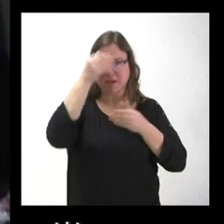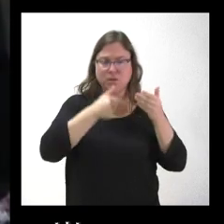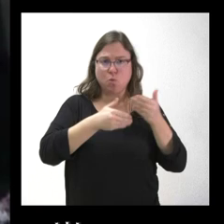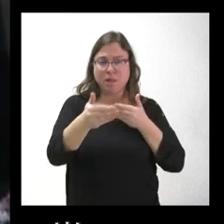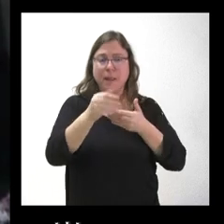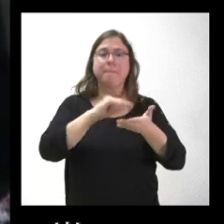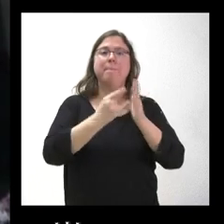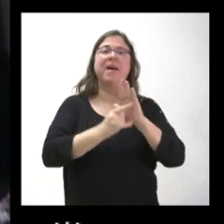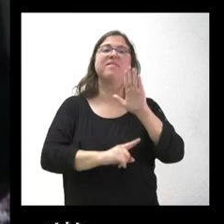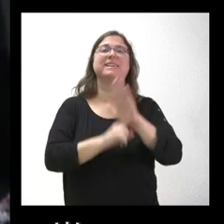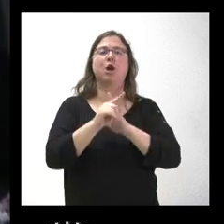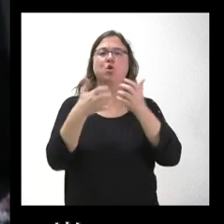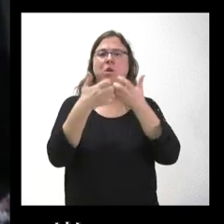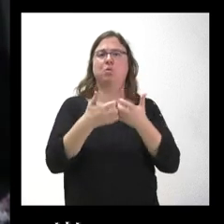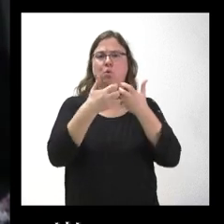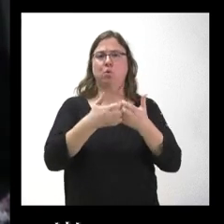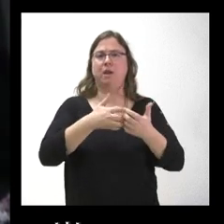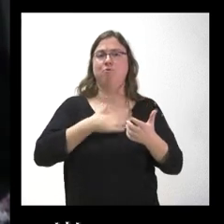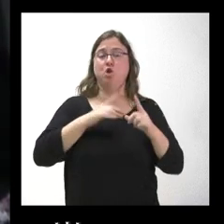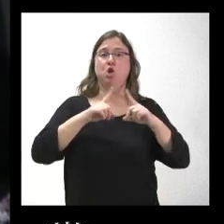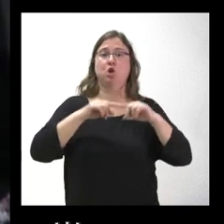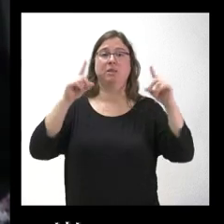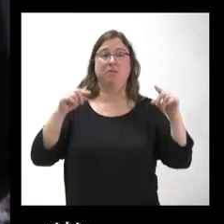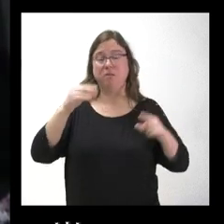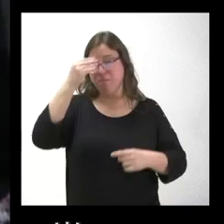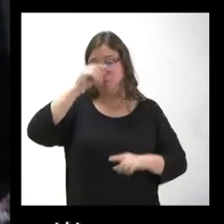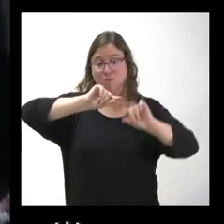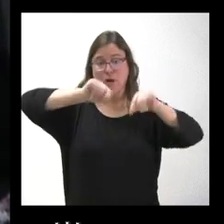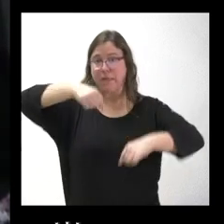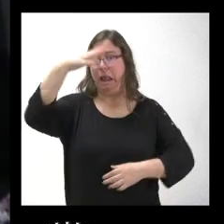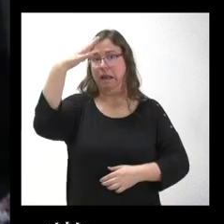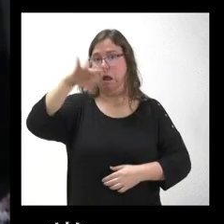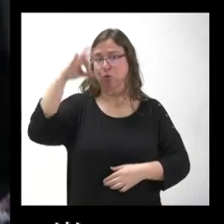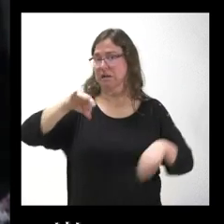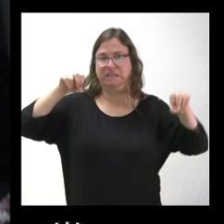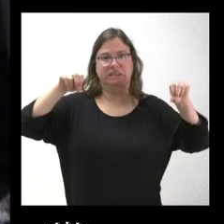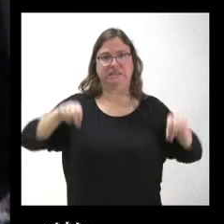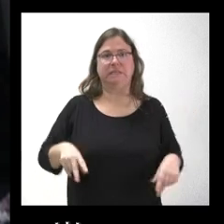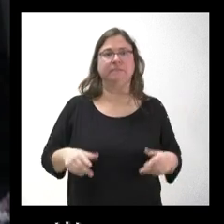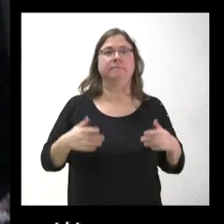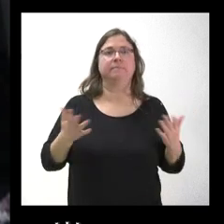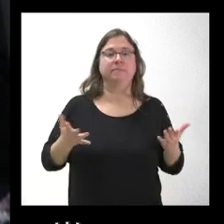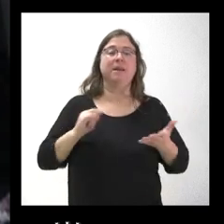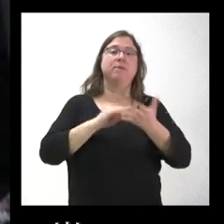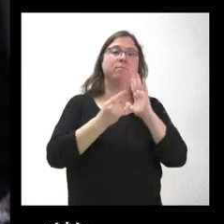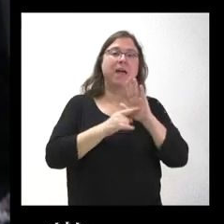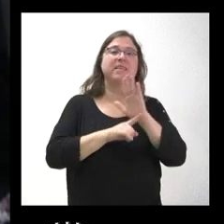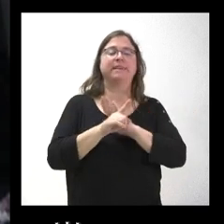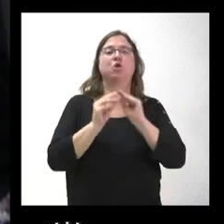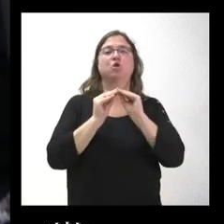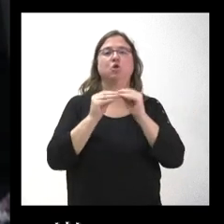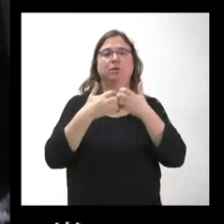plan de desarrollo industrial teniendo en cuenta que somos la única provincia de la comunidad autónoma que no tenemos un plan en ese sentido.